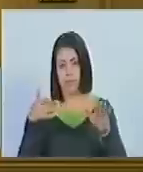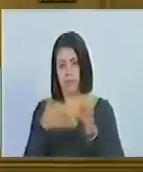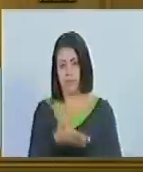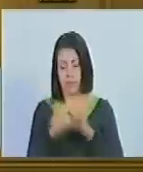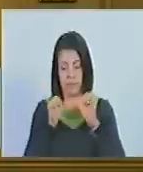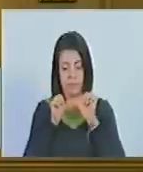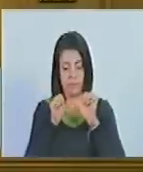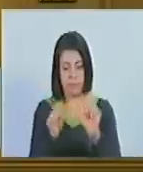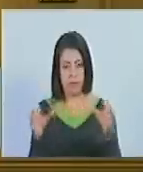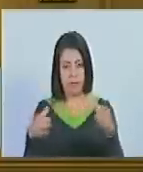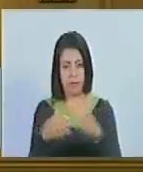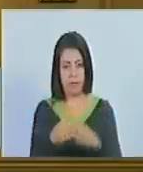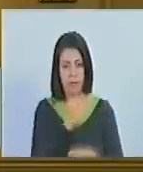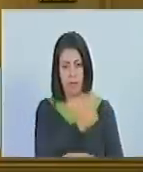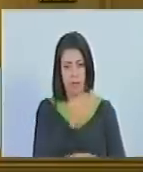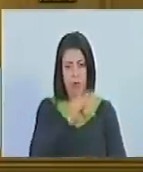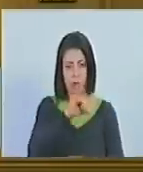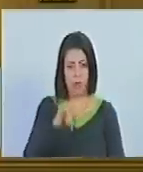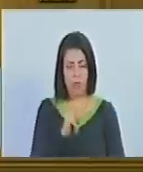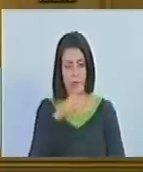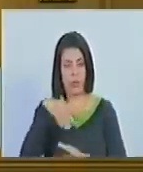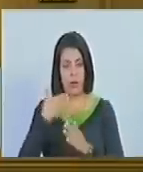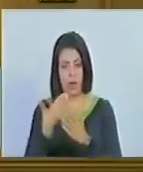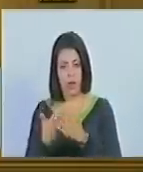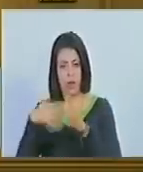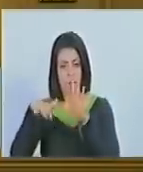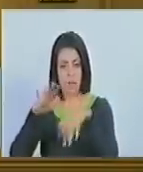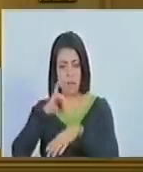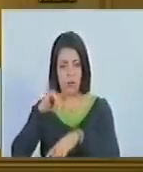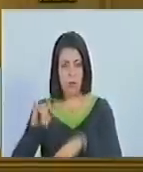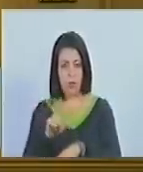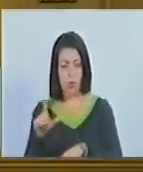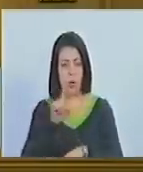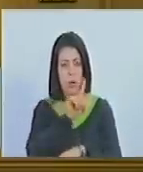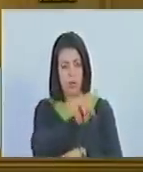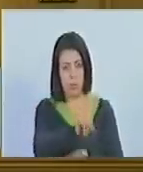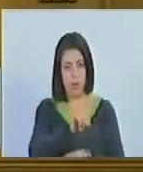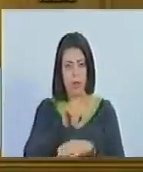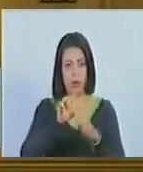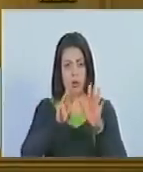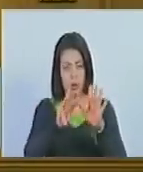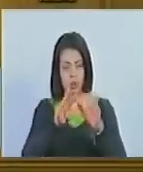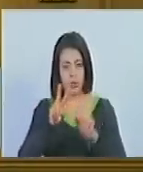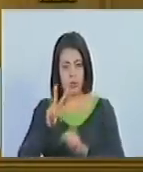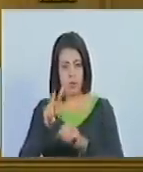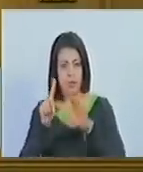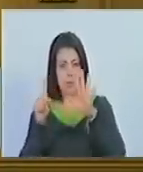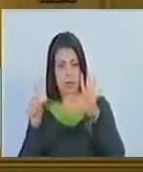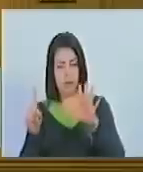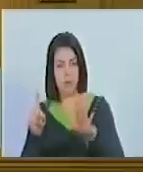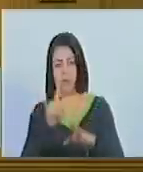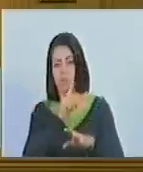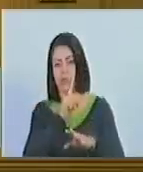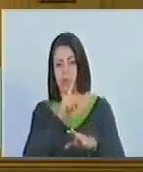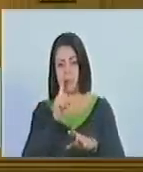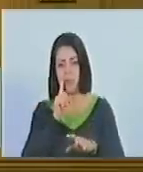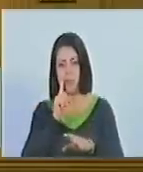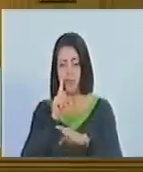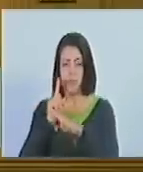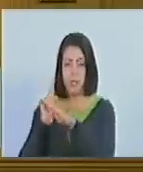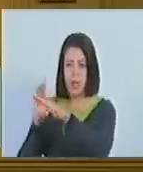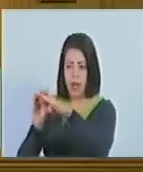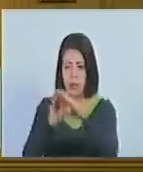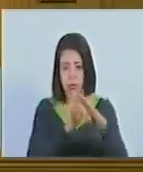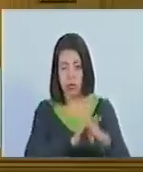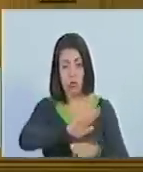se instaló entre el 22 de junio y el 15 de julio de 1826 llamada a garantizar la